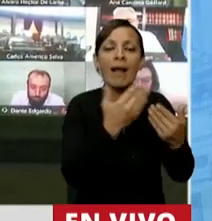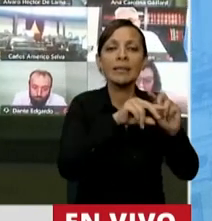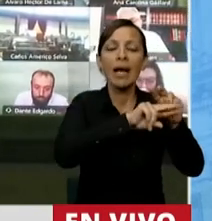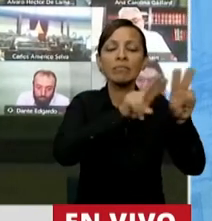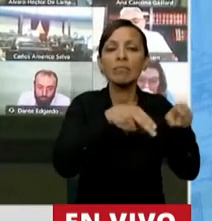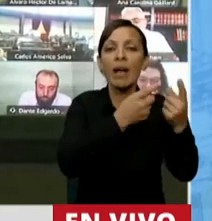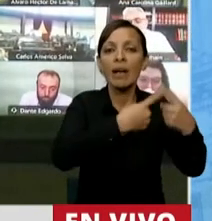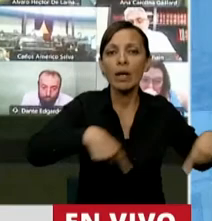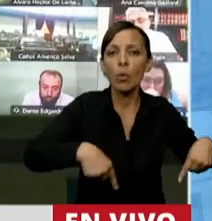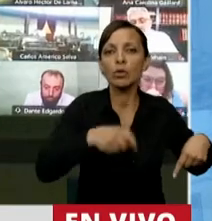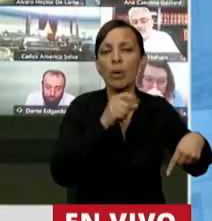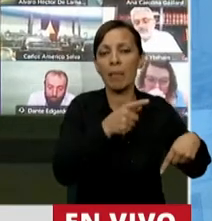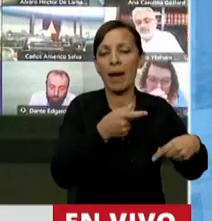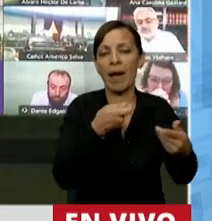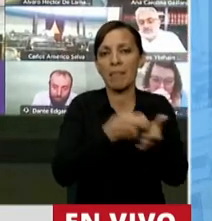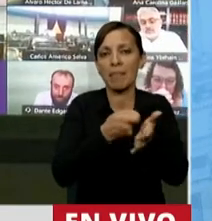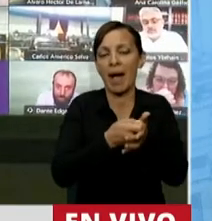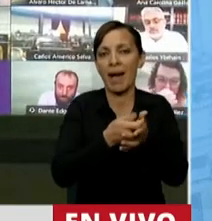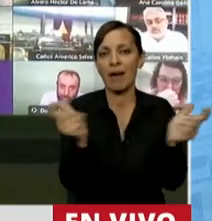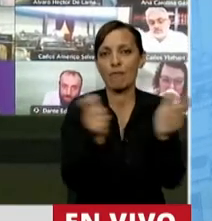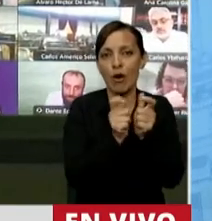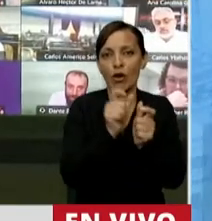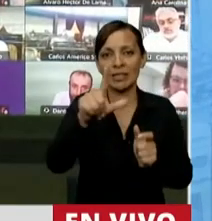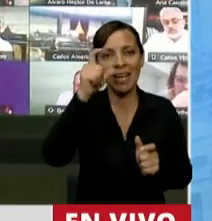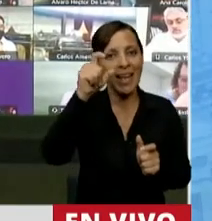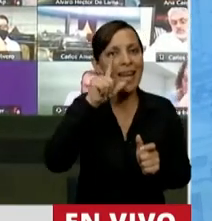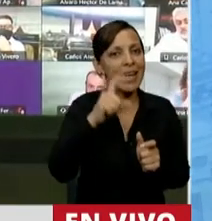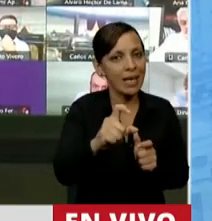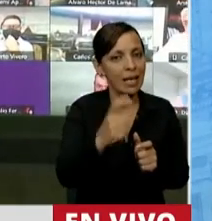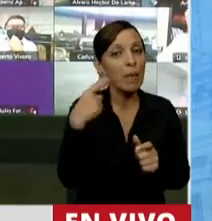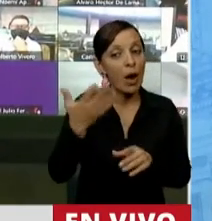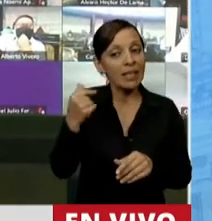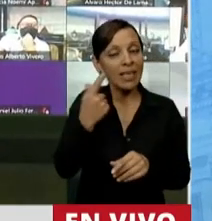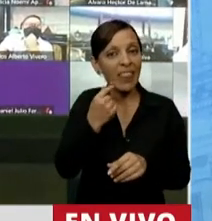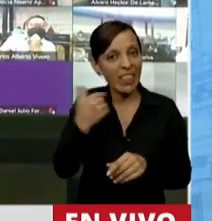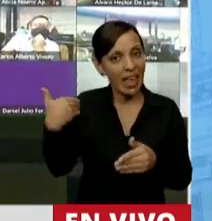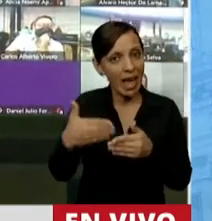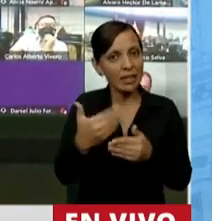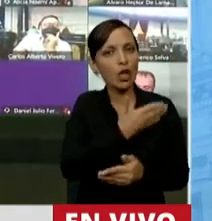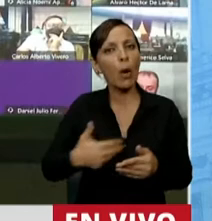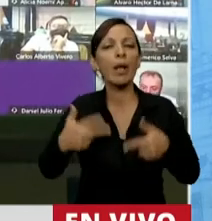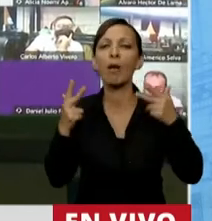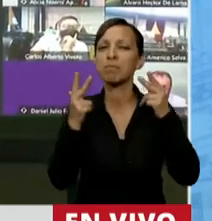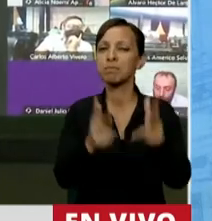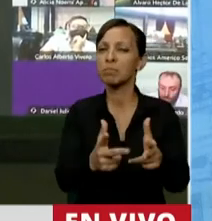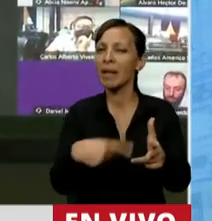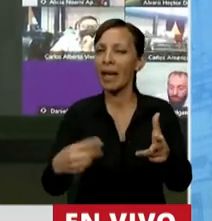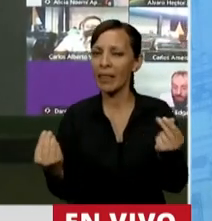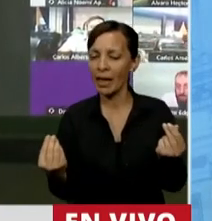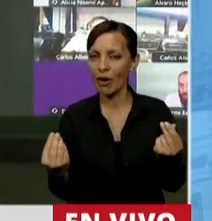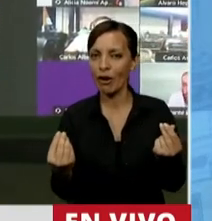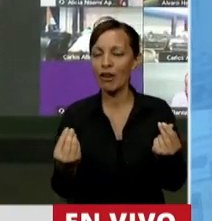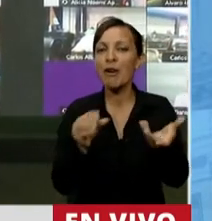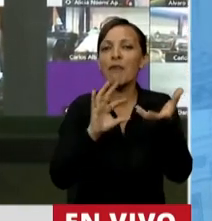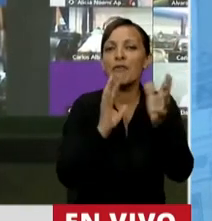para pagar los intereses de la LELIC. Sin embargo, en los últimos días el gobierno ha expresado de qué